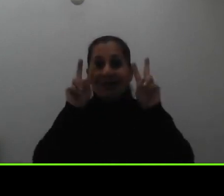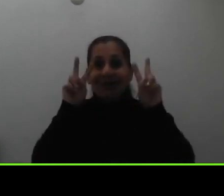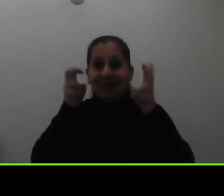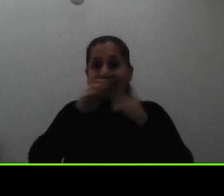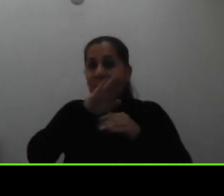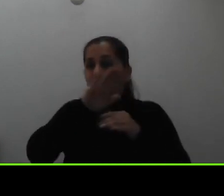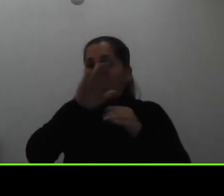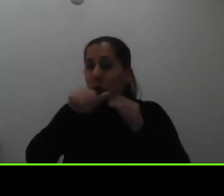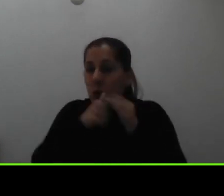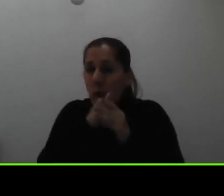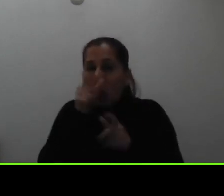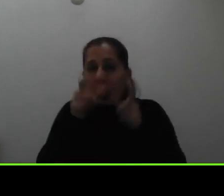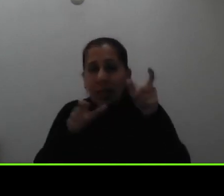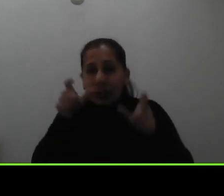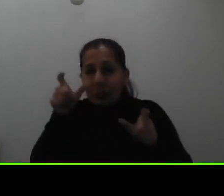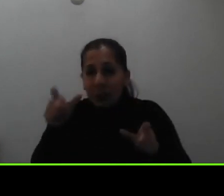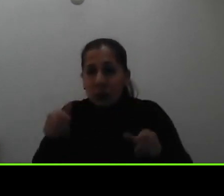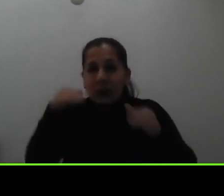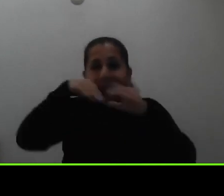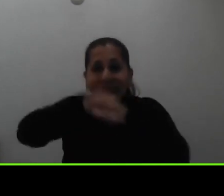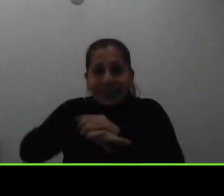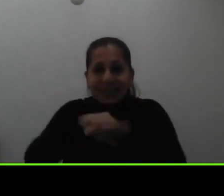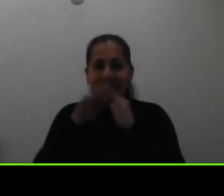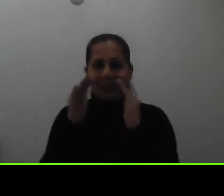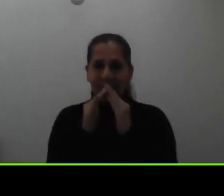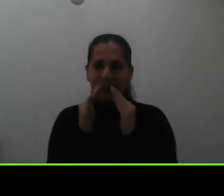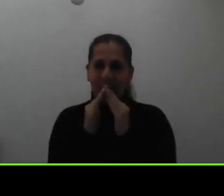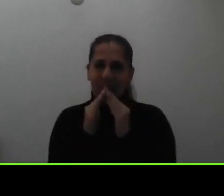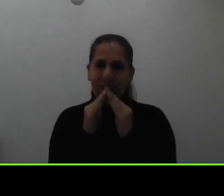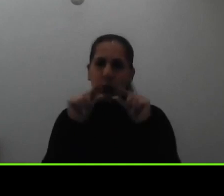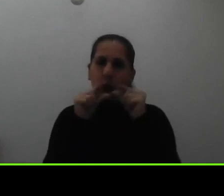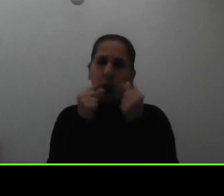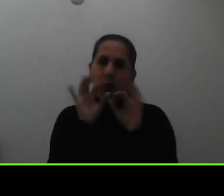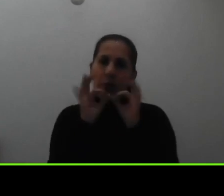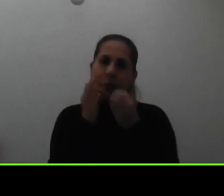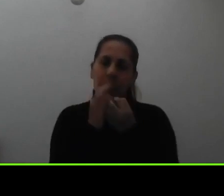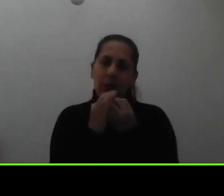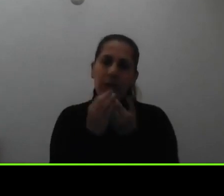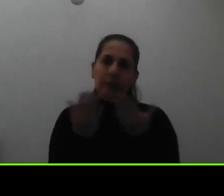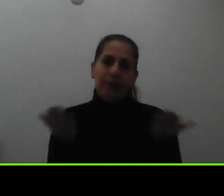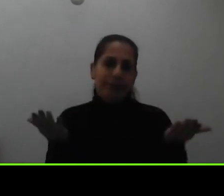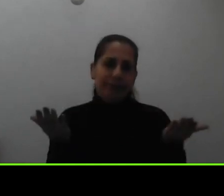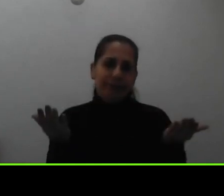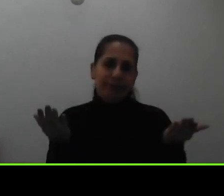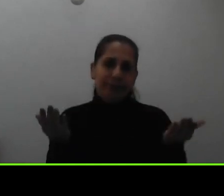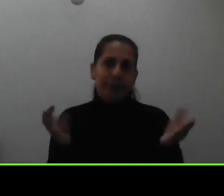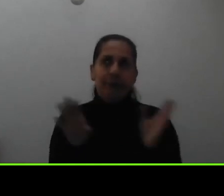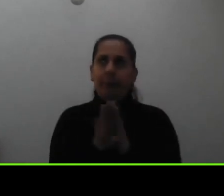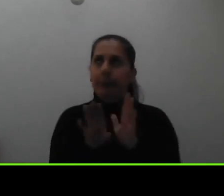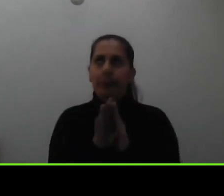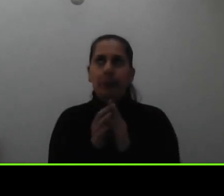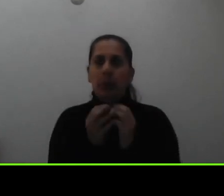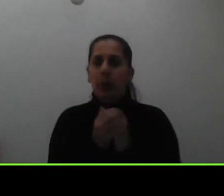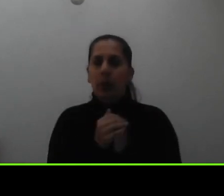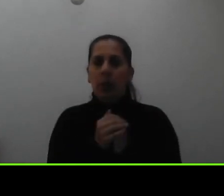ustedes colocaron en el grupo familiar es diferente si ustedes nos dicen que por ejemplo ustedes son